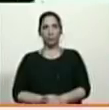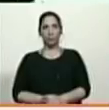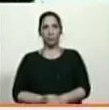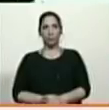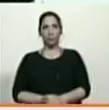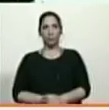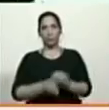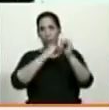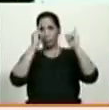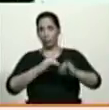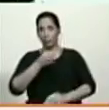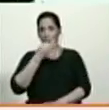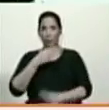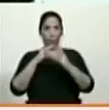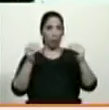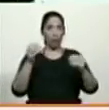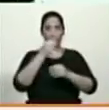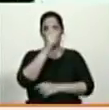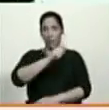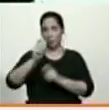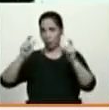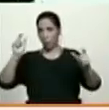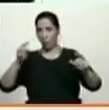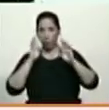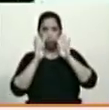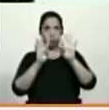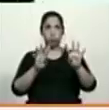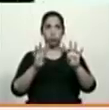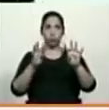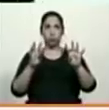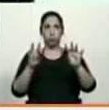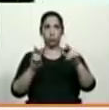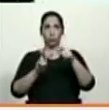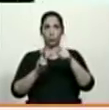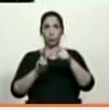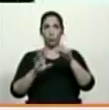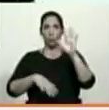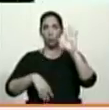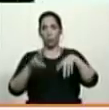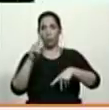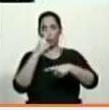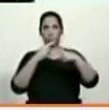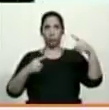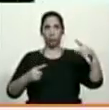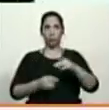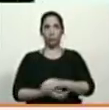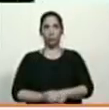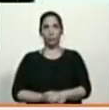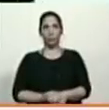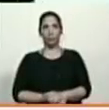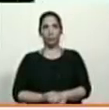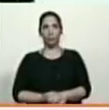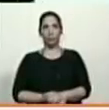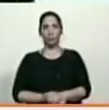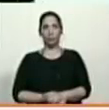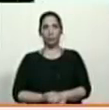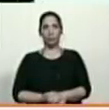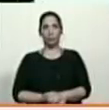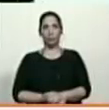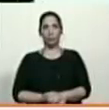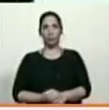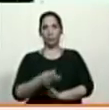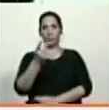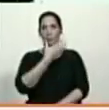Feliz tarde a todas las personas que sintonizan a esta hora venezolana de televisión cuando son las 12 y 31 minutos del mediodía. Nosotros nos encontramos en la